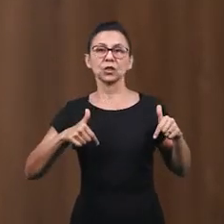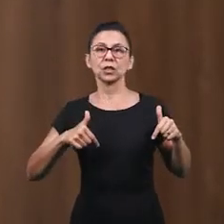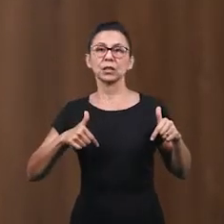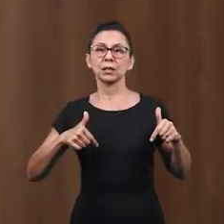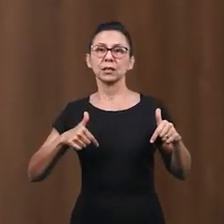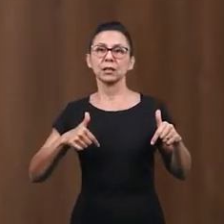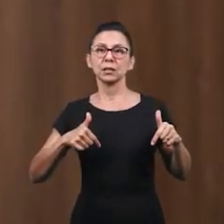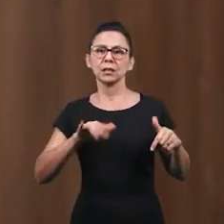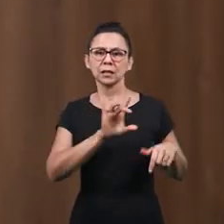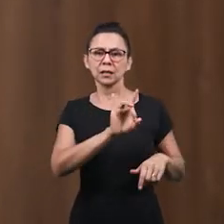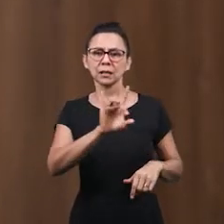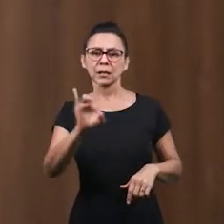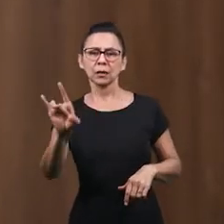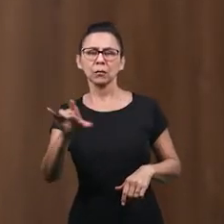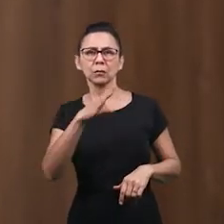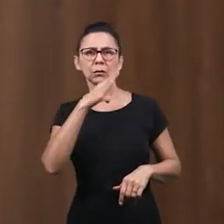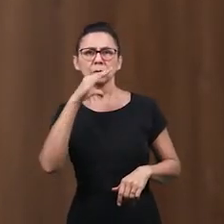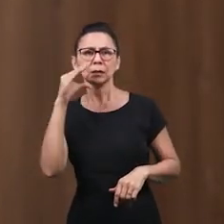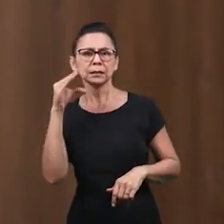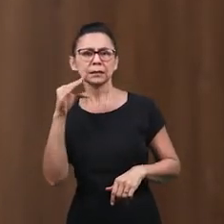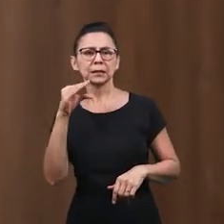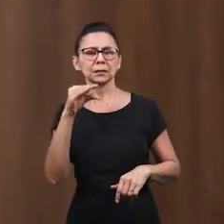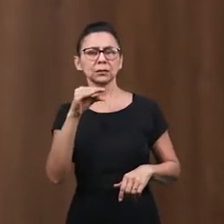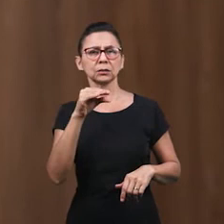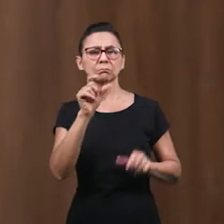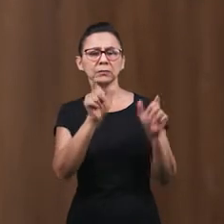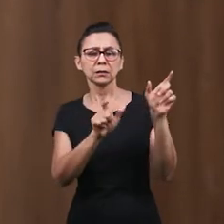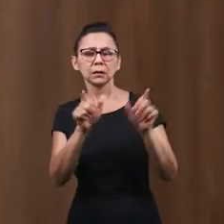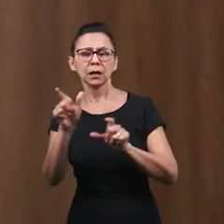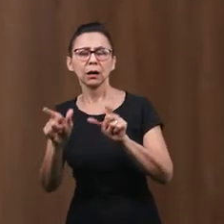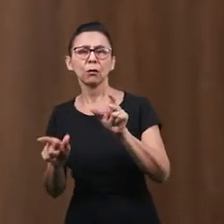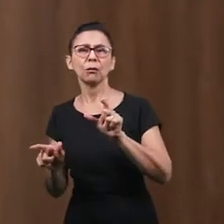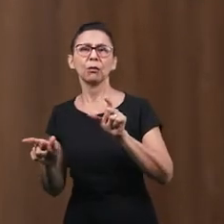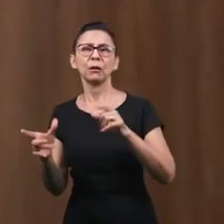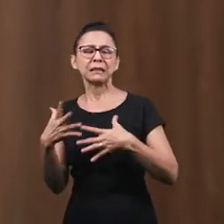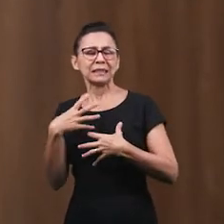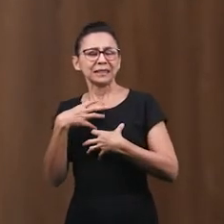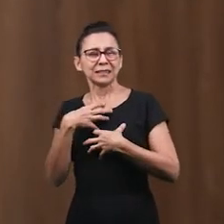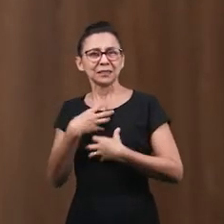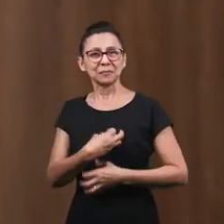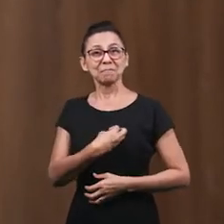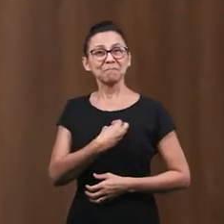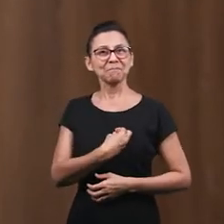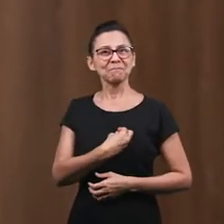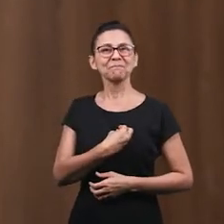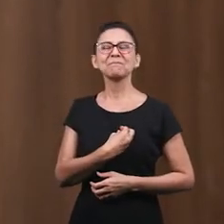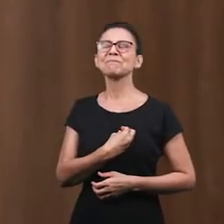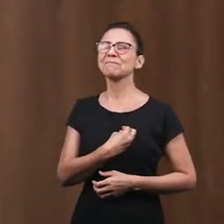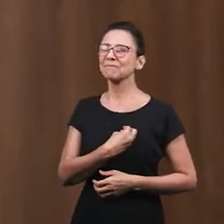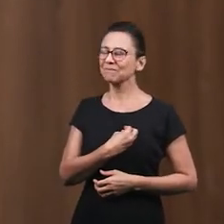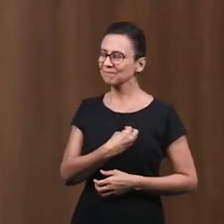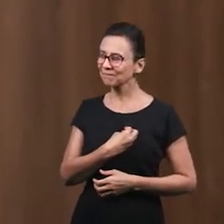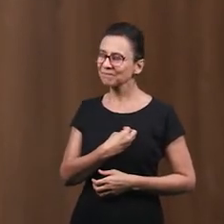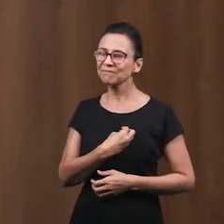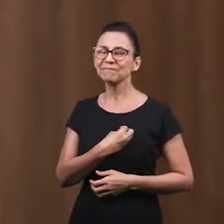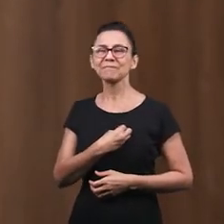En la vida De cada adolescente Haciendo que cada uno Sienta tu presencia